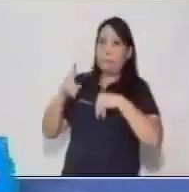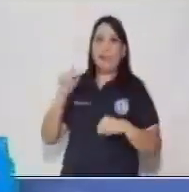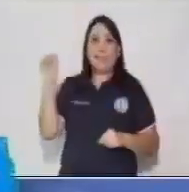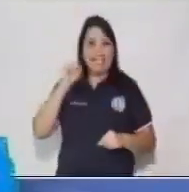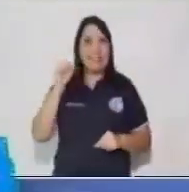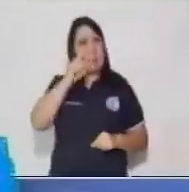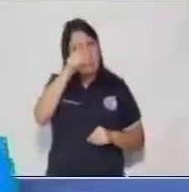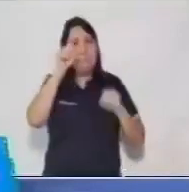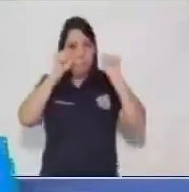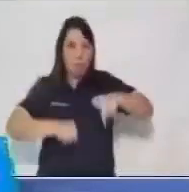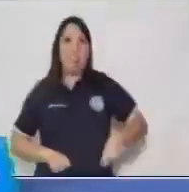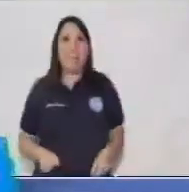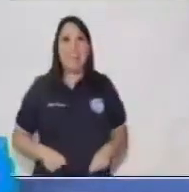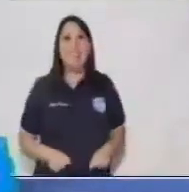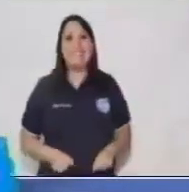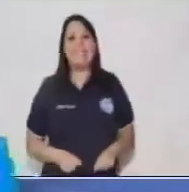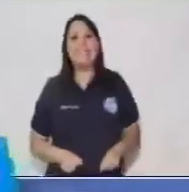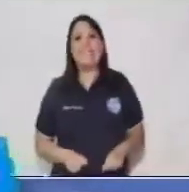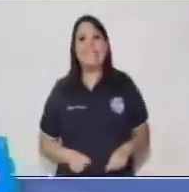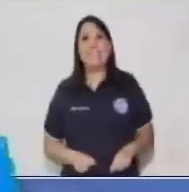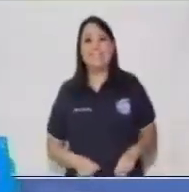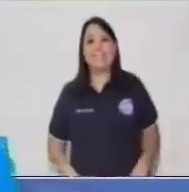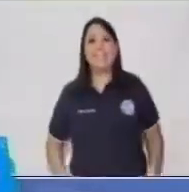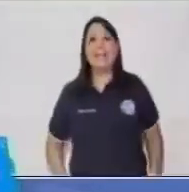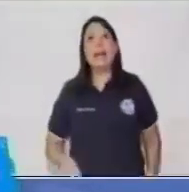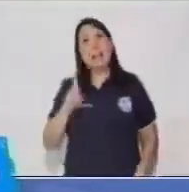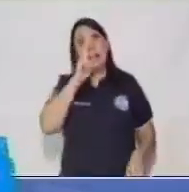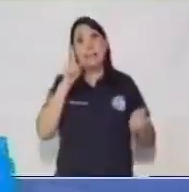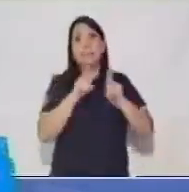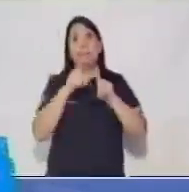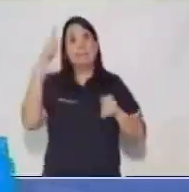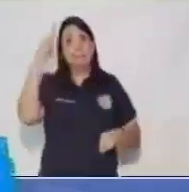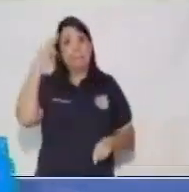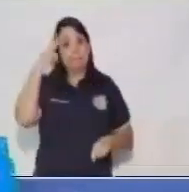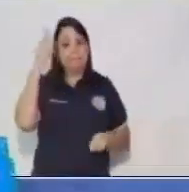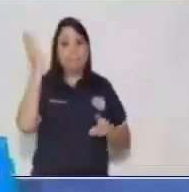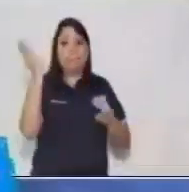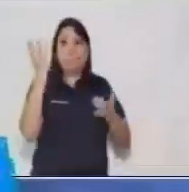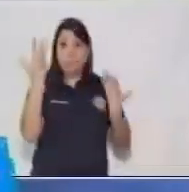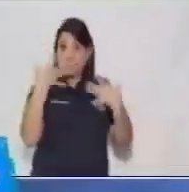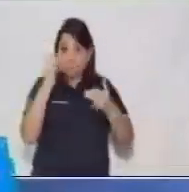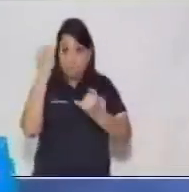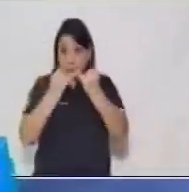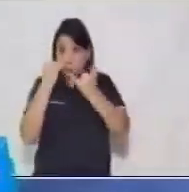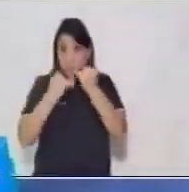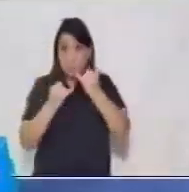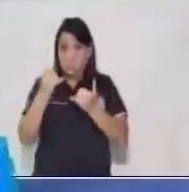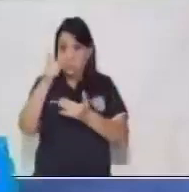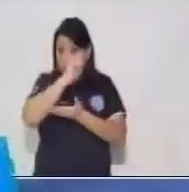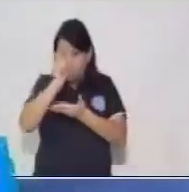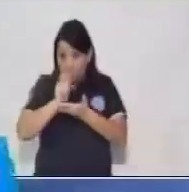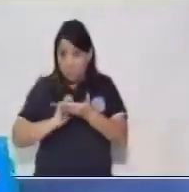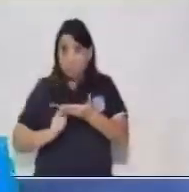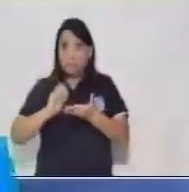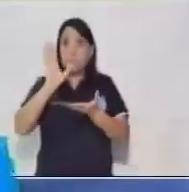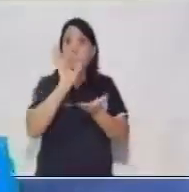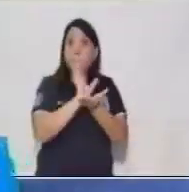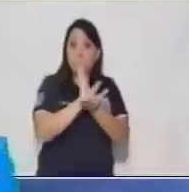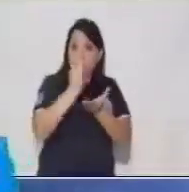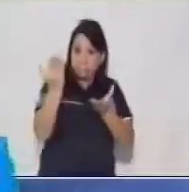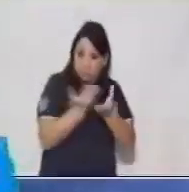personas que te rodean. También recuerda guardar tu material, hojas de trabajo,